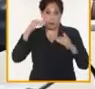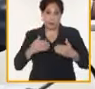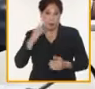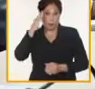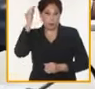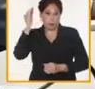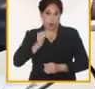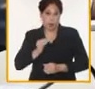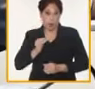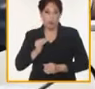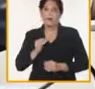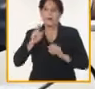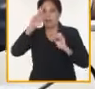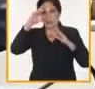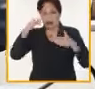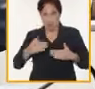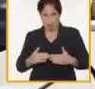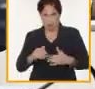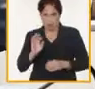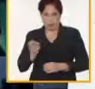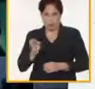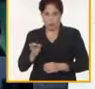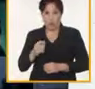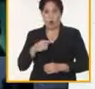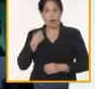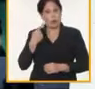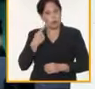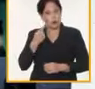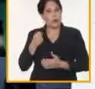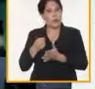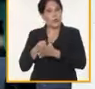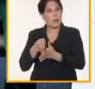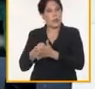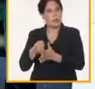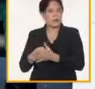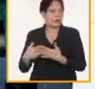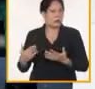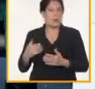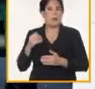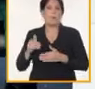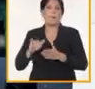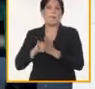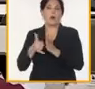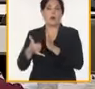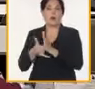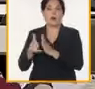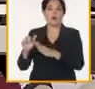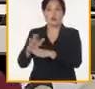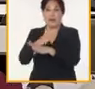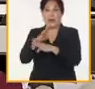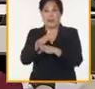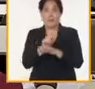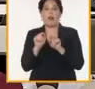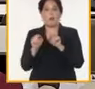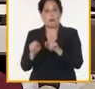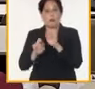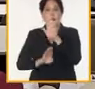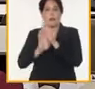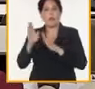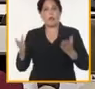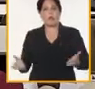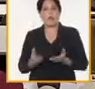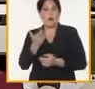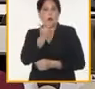todo a una única salud. Por tanto, le hemos dado un fuerte impulso a todos los proyectos que tienen que ver también con el desarrollo de